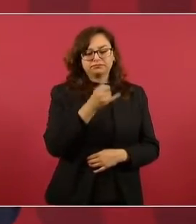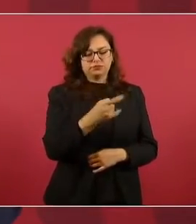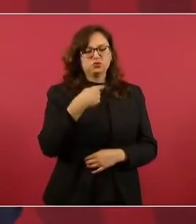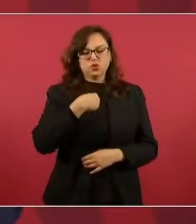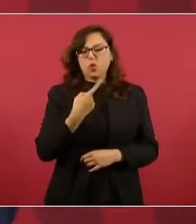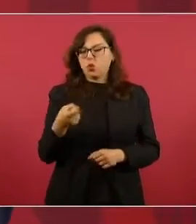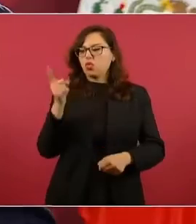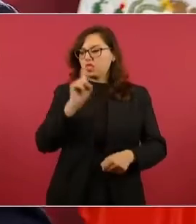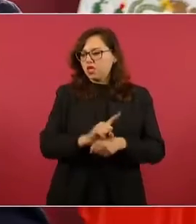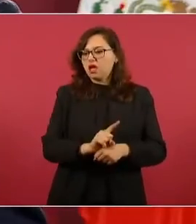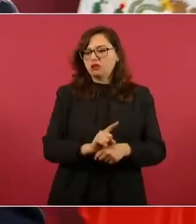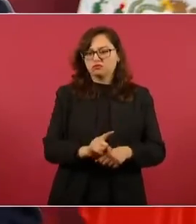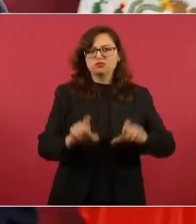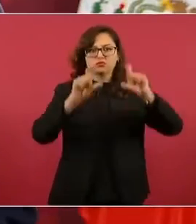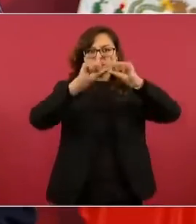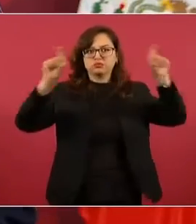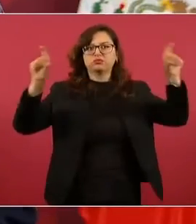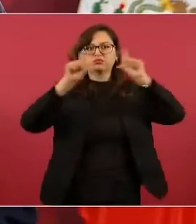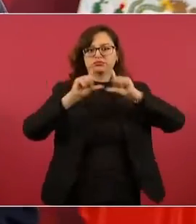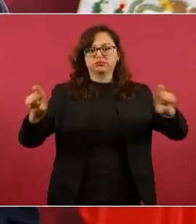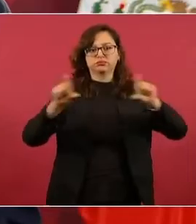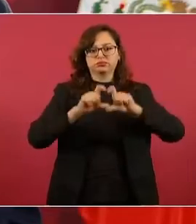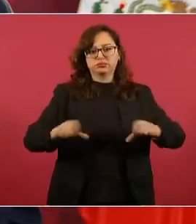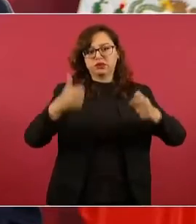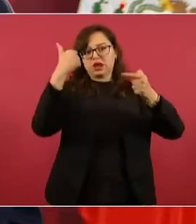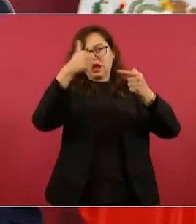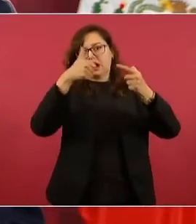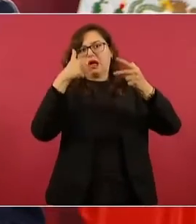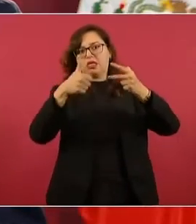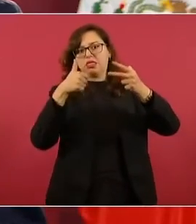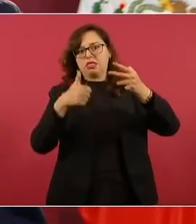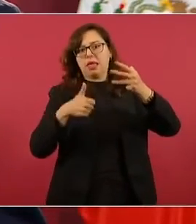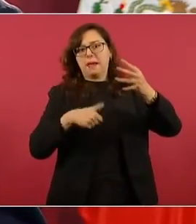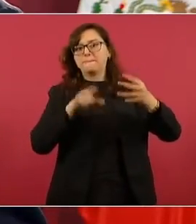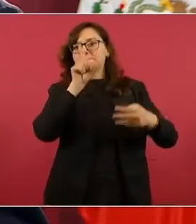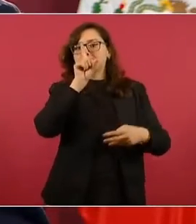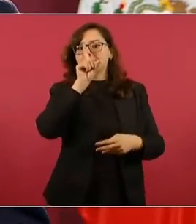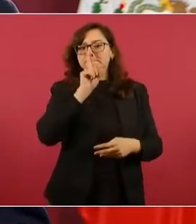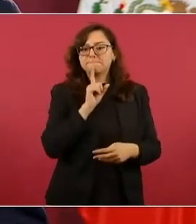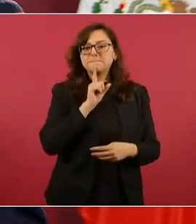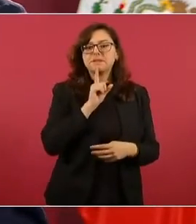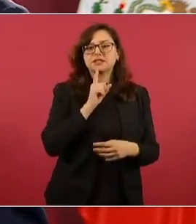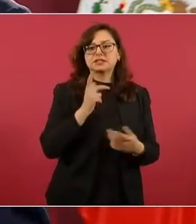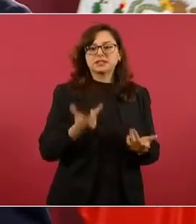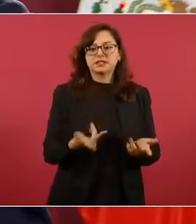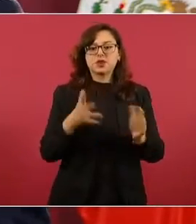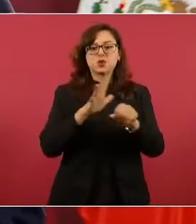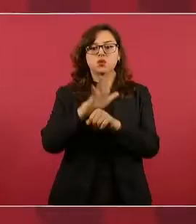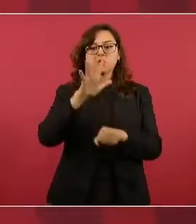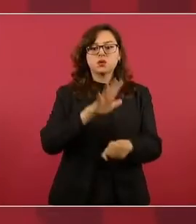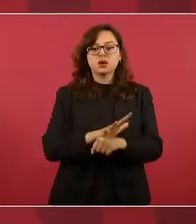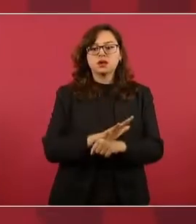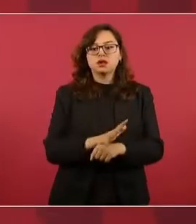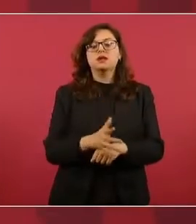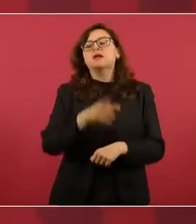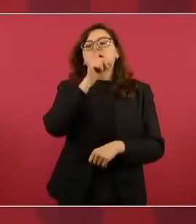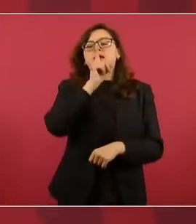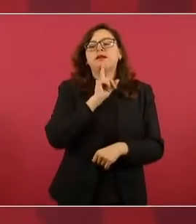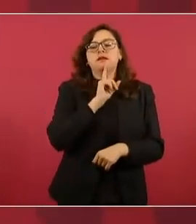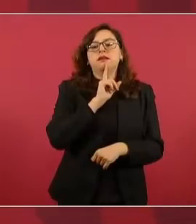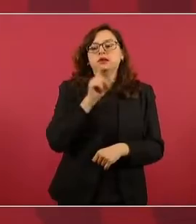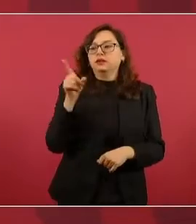poner aquí, la mentira de que no se aceptaba a los jóvenes